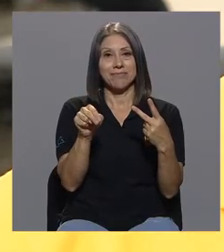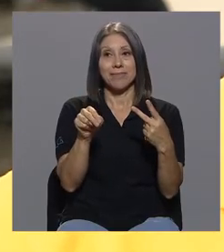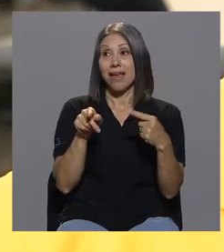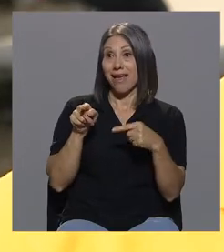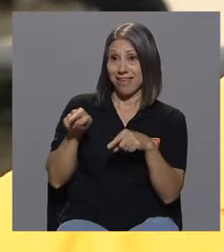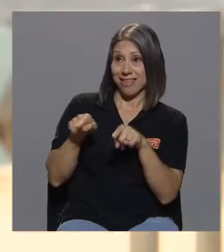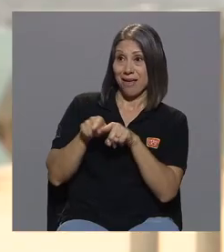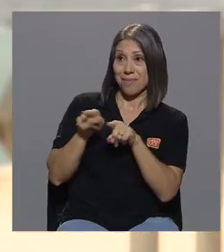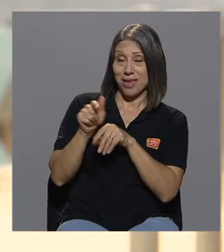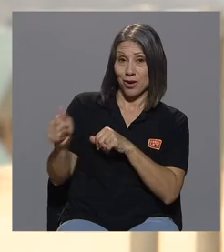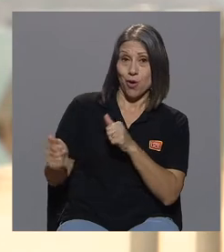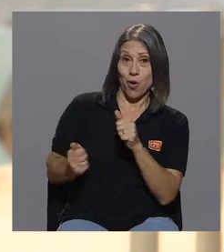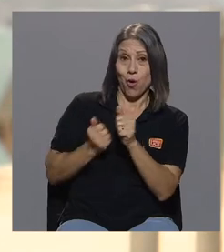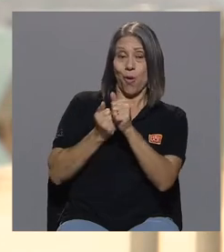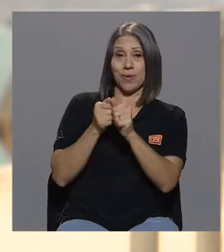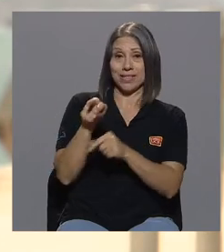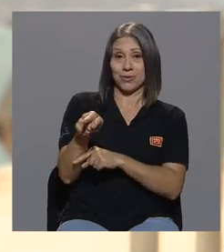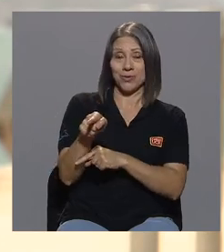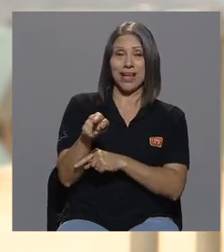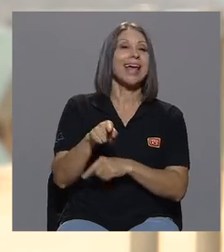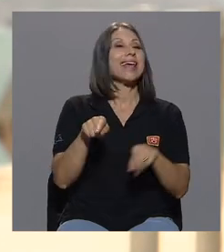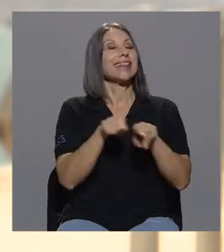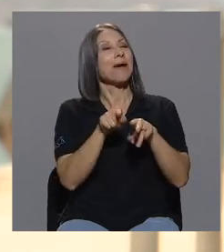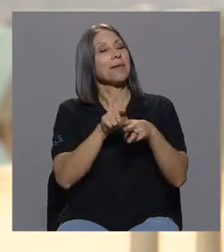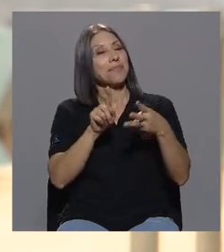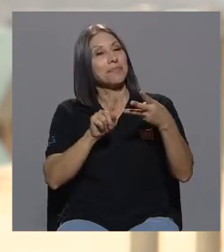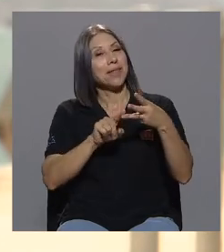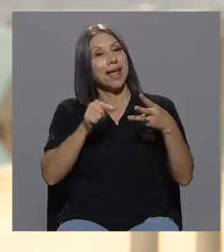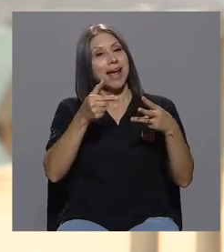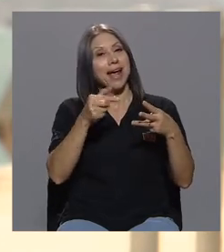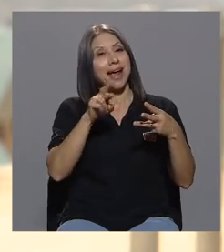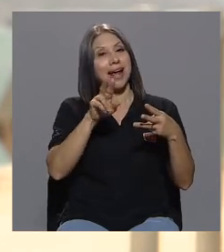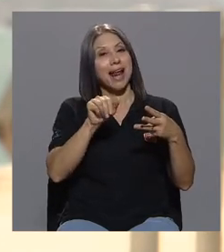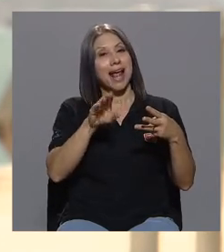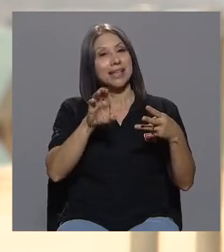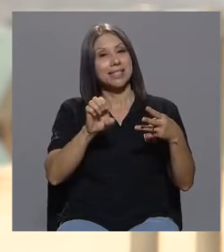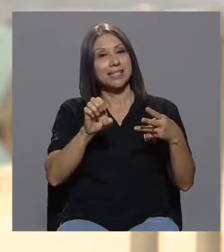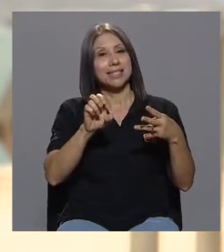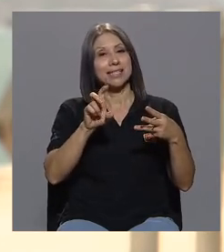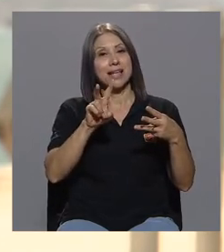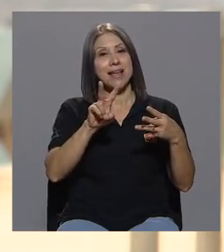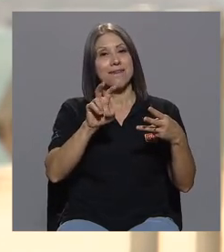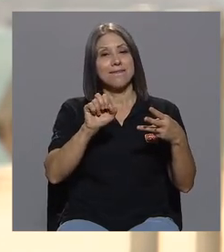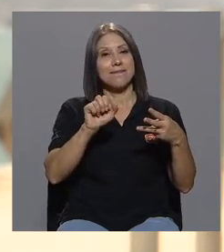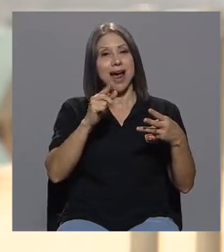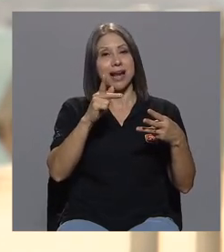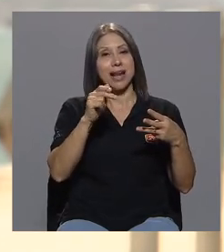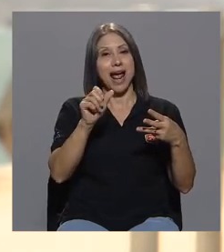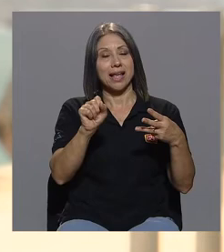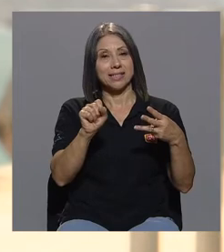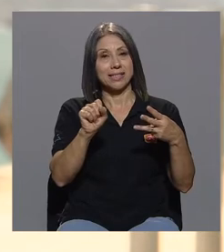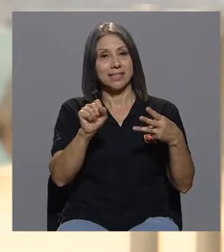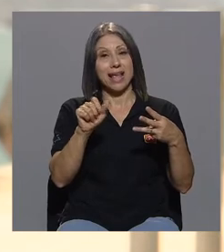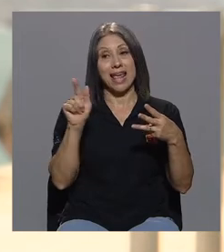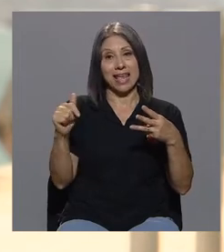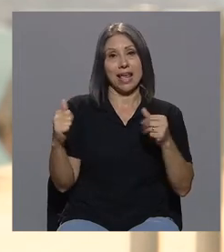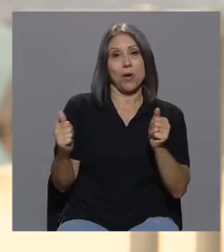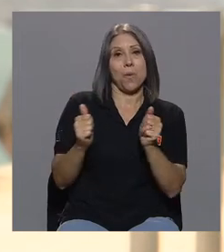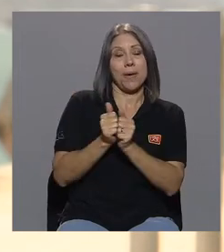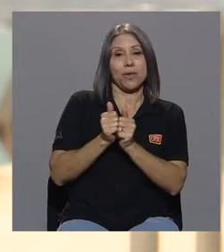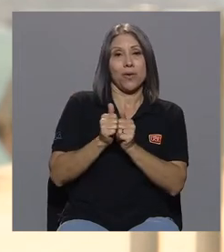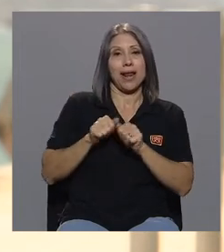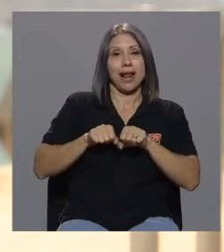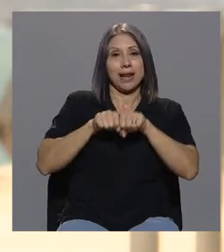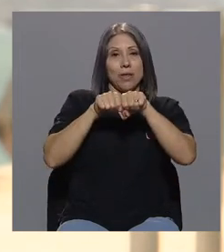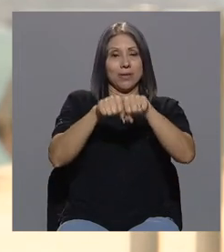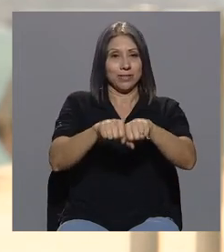suya en la universidad sí y Grace Vargas Grace Vargas ella me acompañó a la graduación yo tuve la